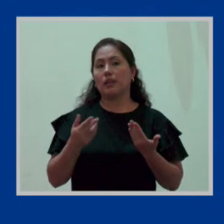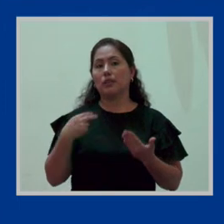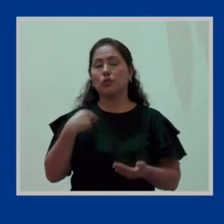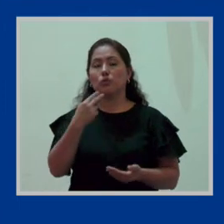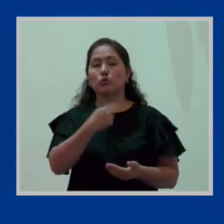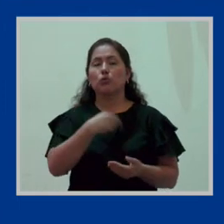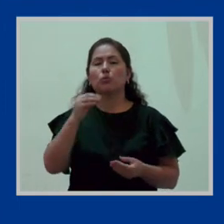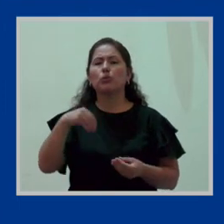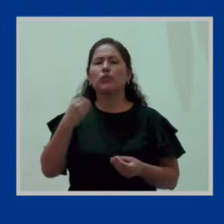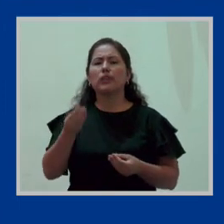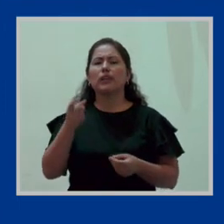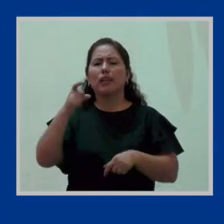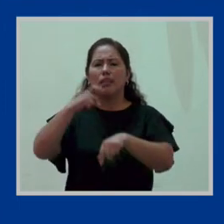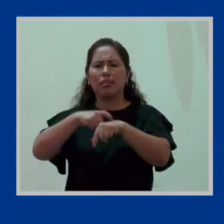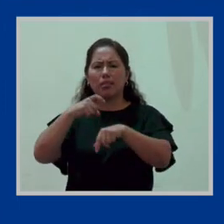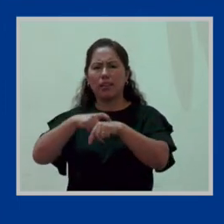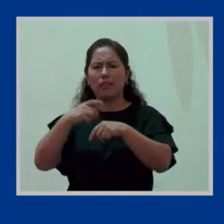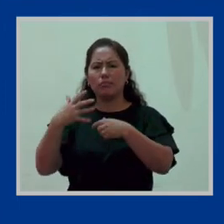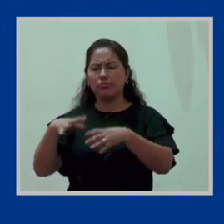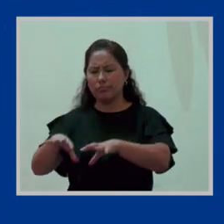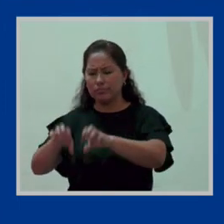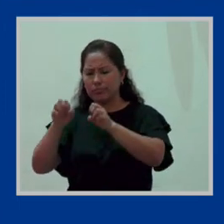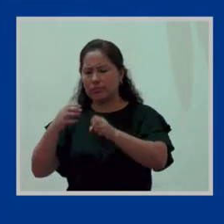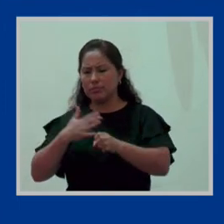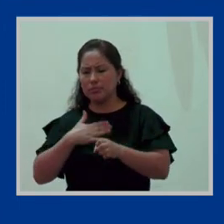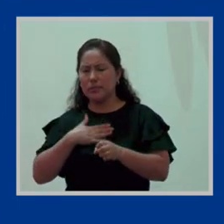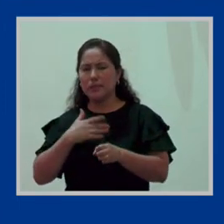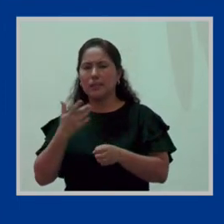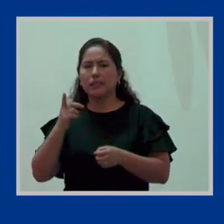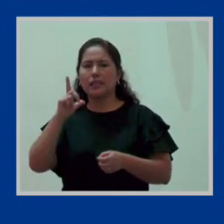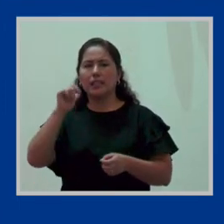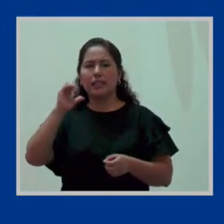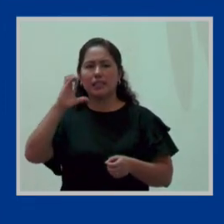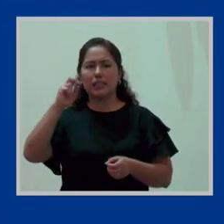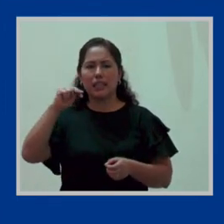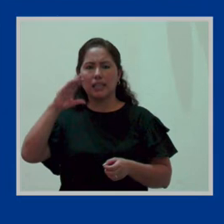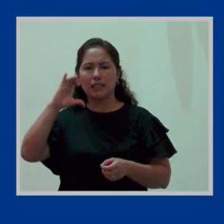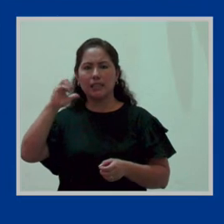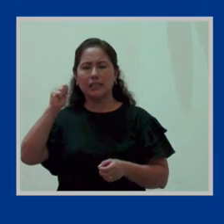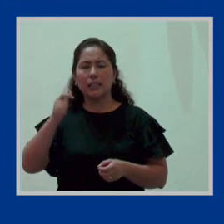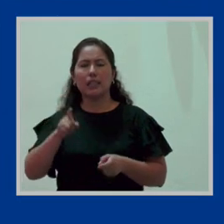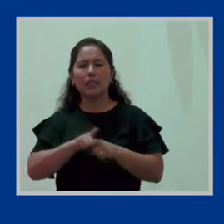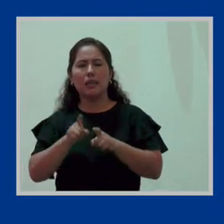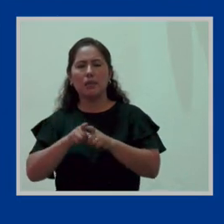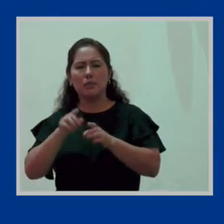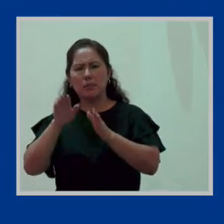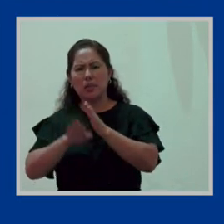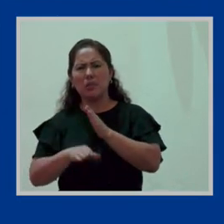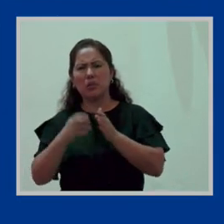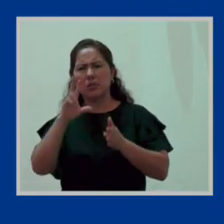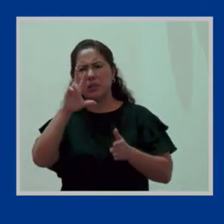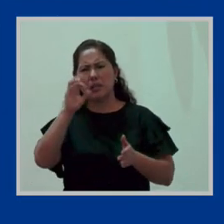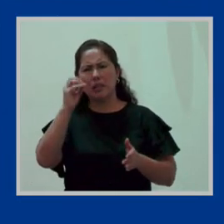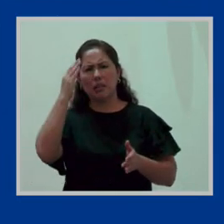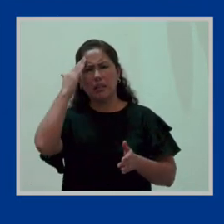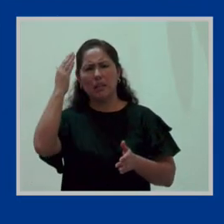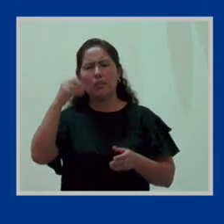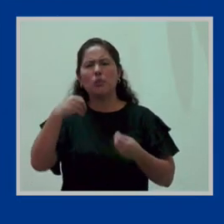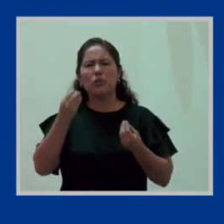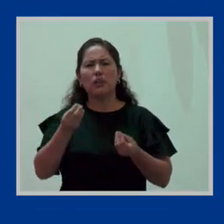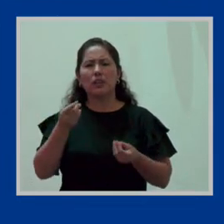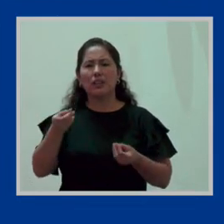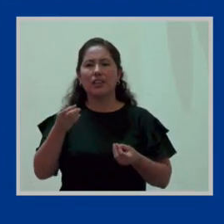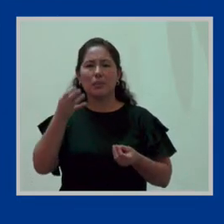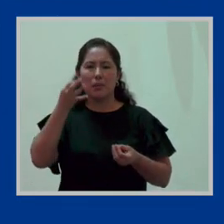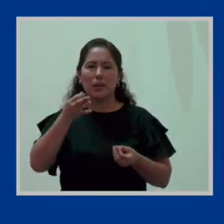nosotros por qué el tiempo de adopción o por licencia por adopción es menor al de maternidad. De repente, porque hay un proceso biológico,